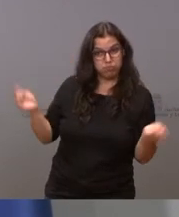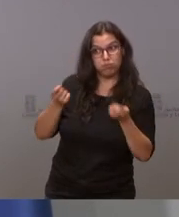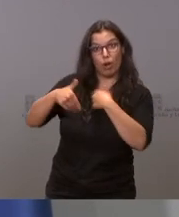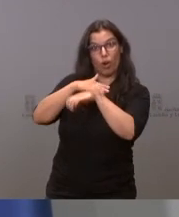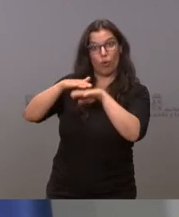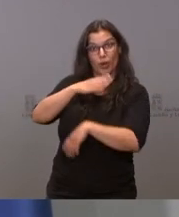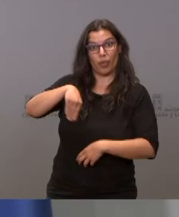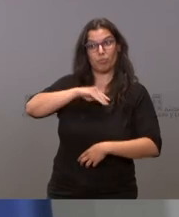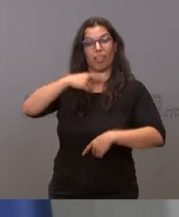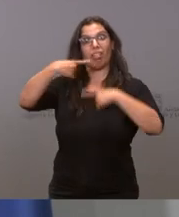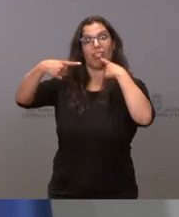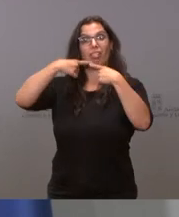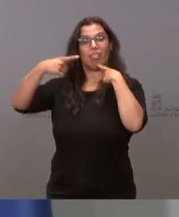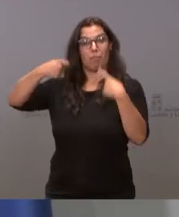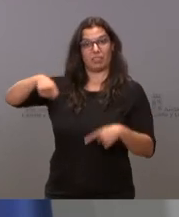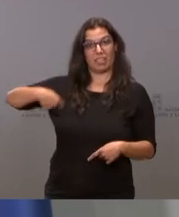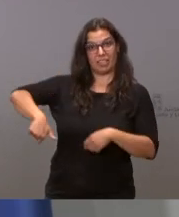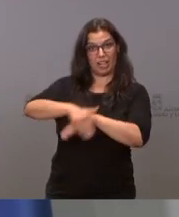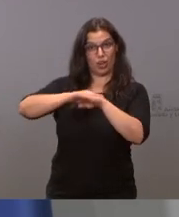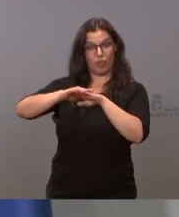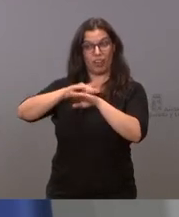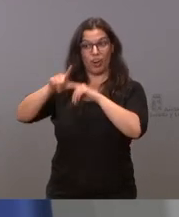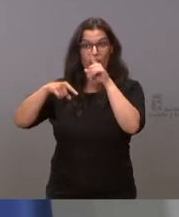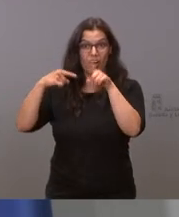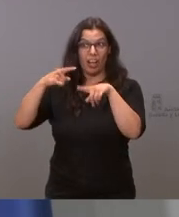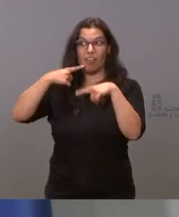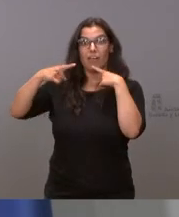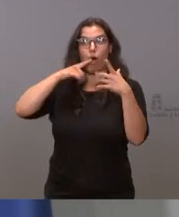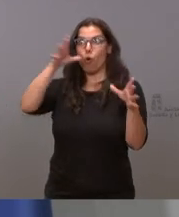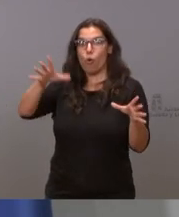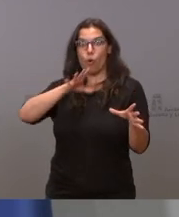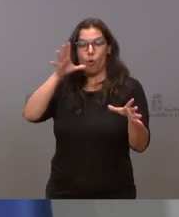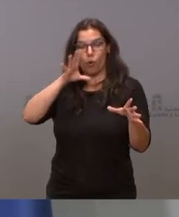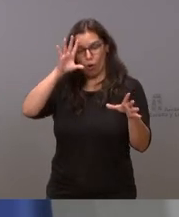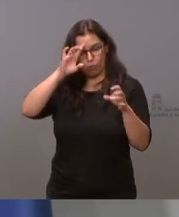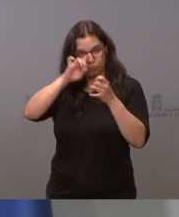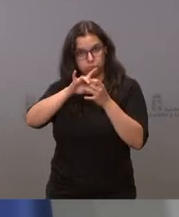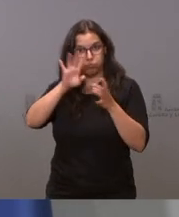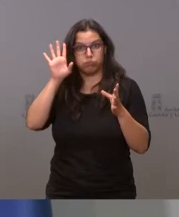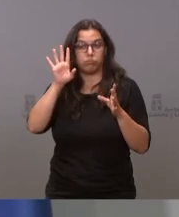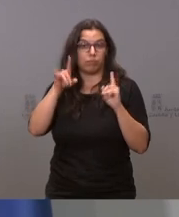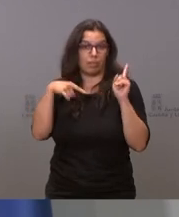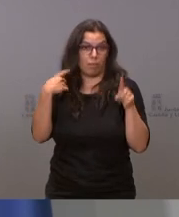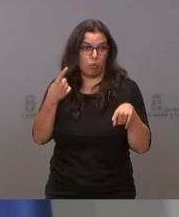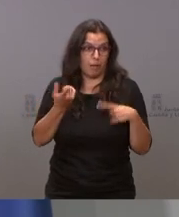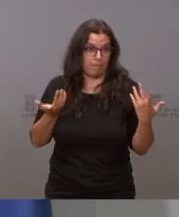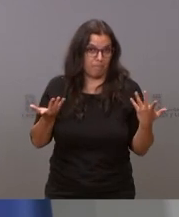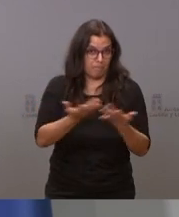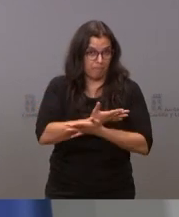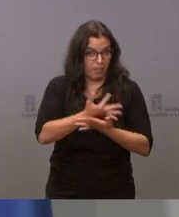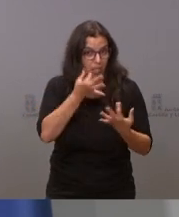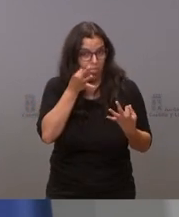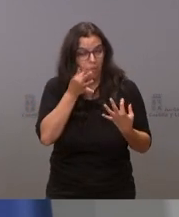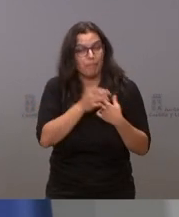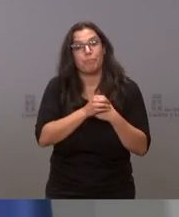gobierno los anuncios del presidente del gobierno pues son bastante más espectaculares que los resultados pero lo que animamos es